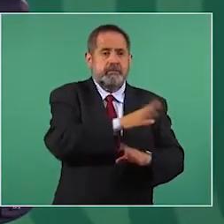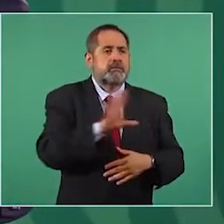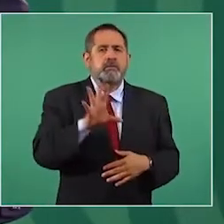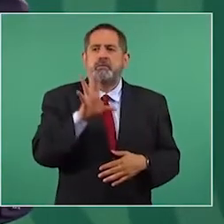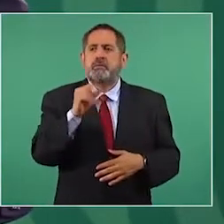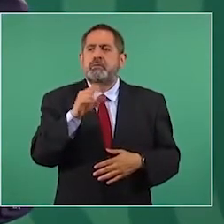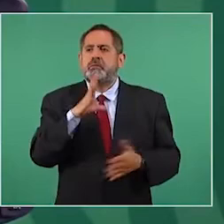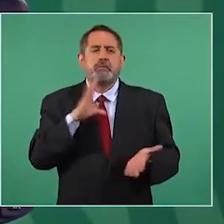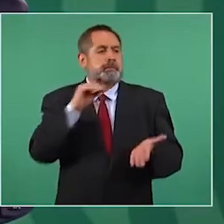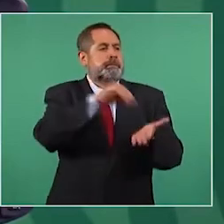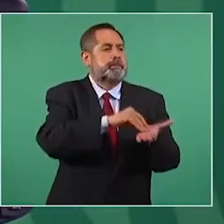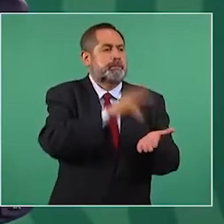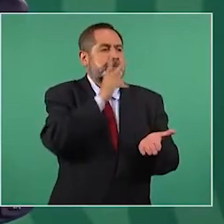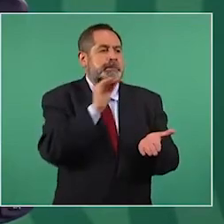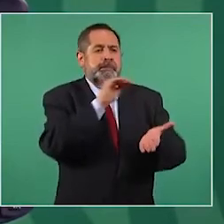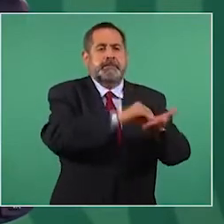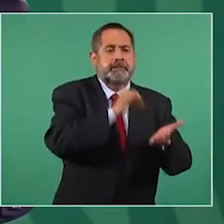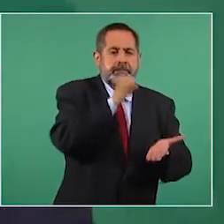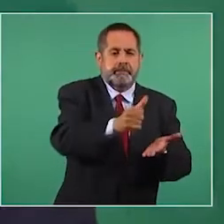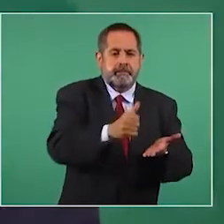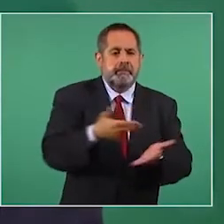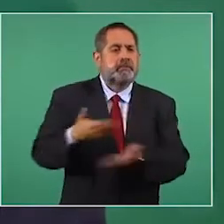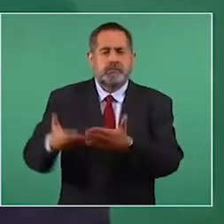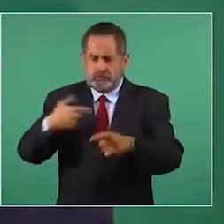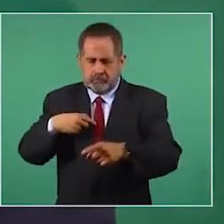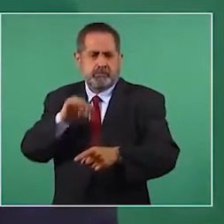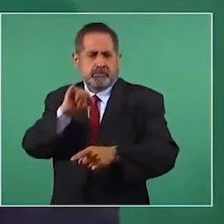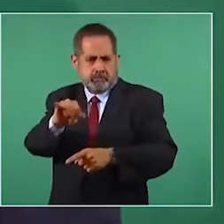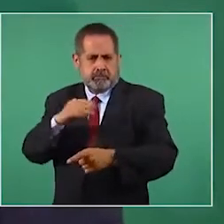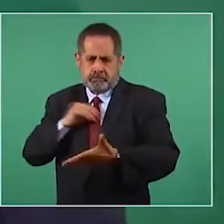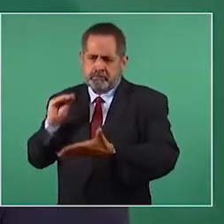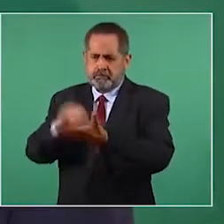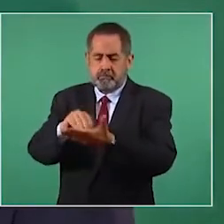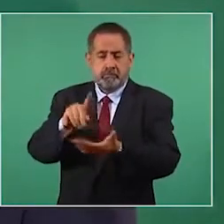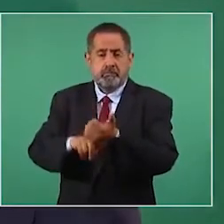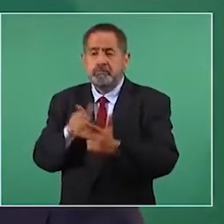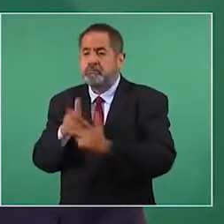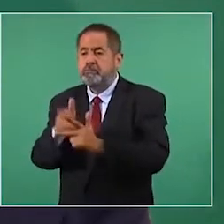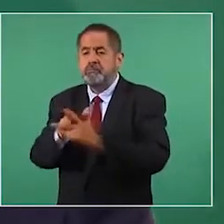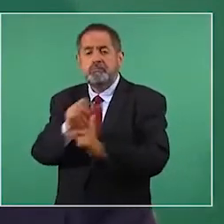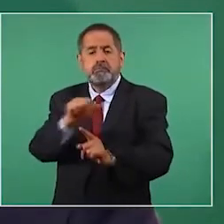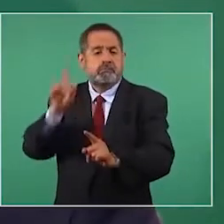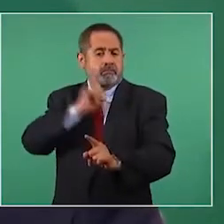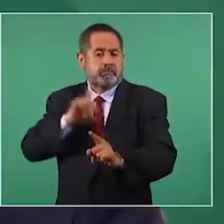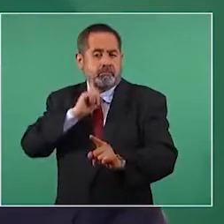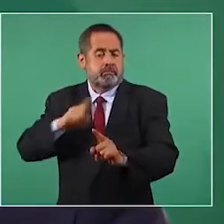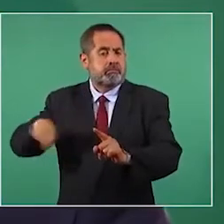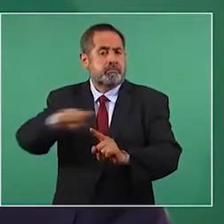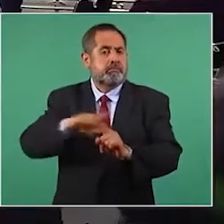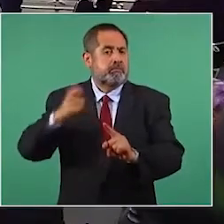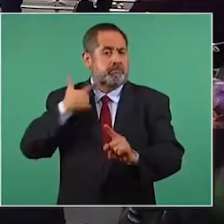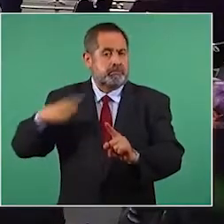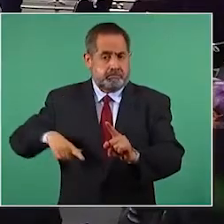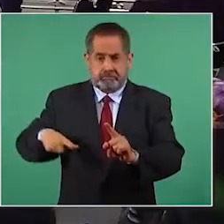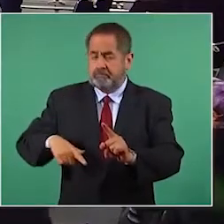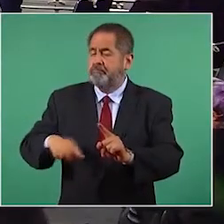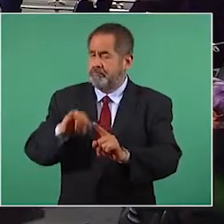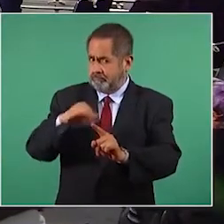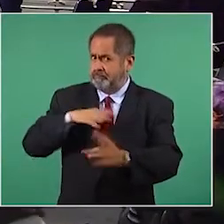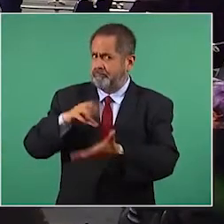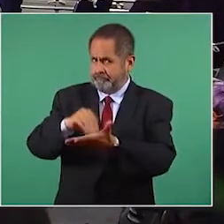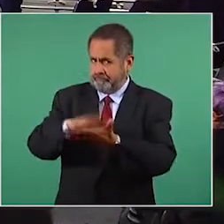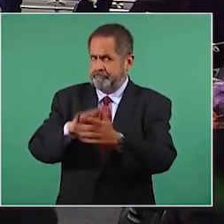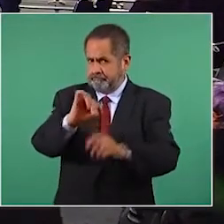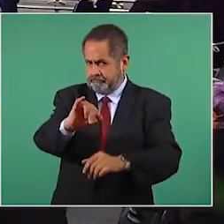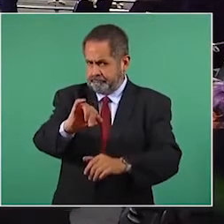consideraban feminicidios los asesinatos de mujeres en los gobiernos anteriores. Entonces,